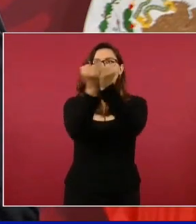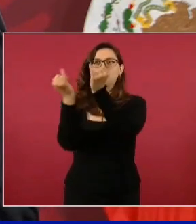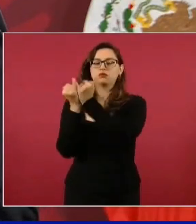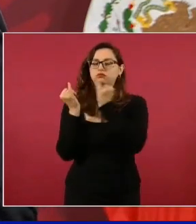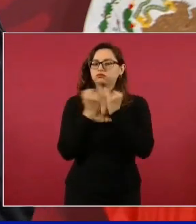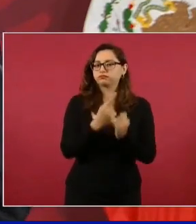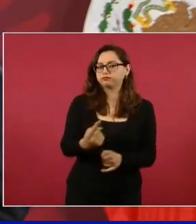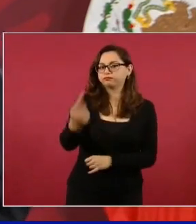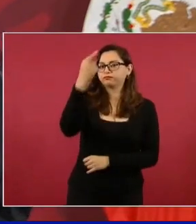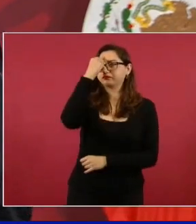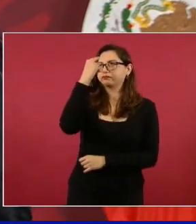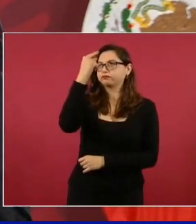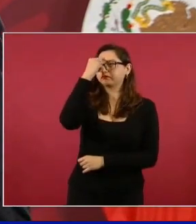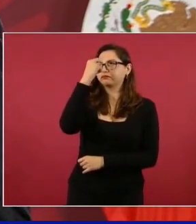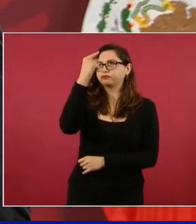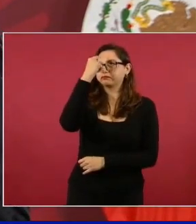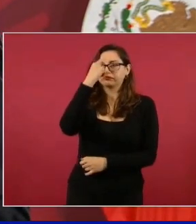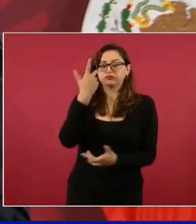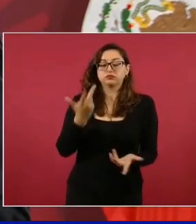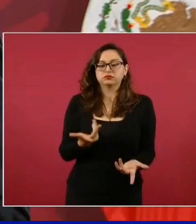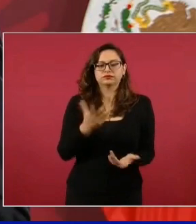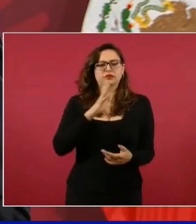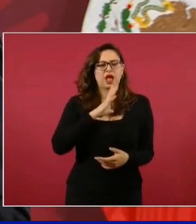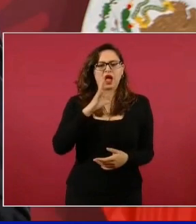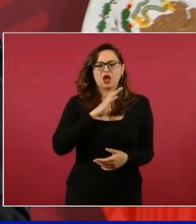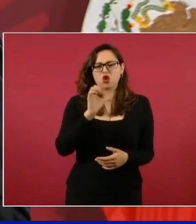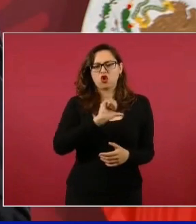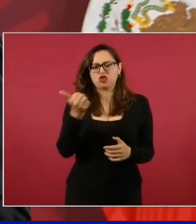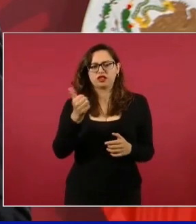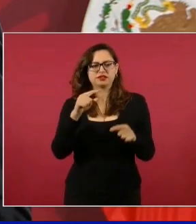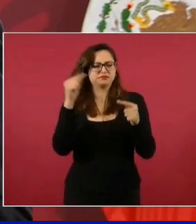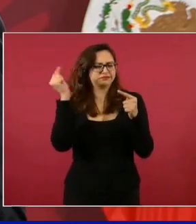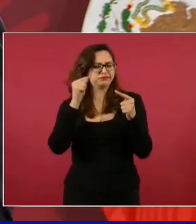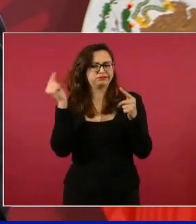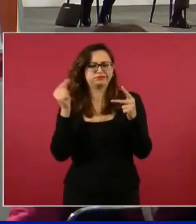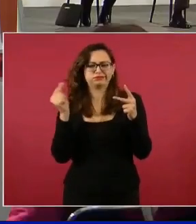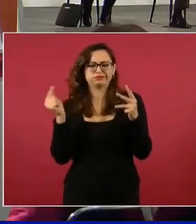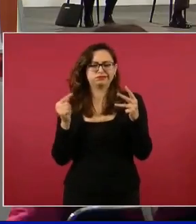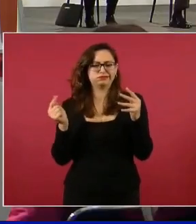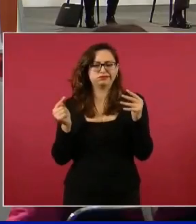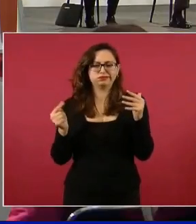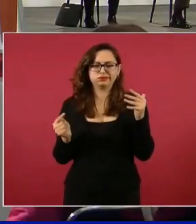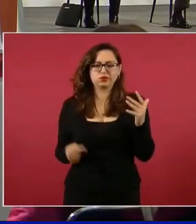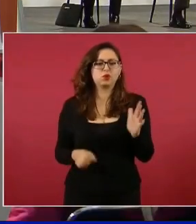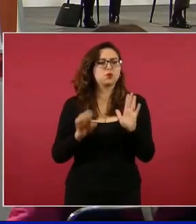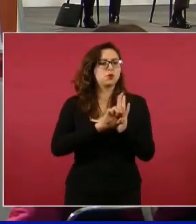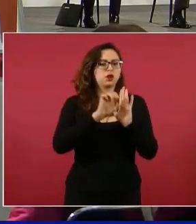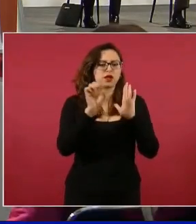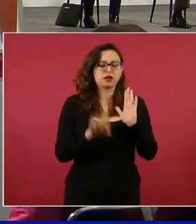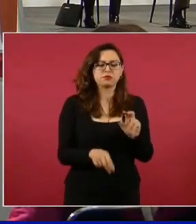Y hay otras, claro que sí, apoyar la producción,